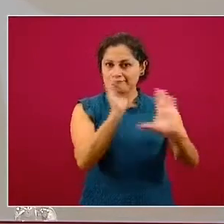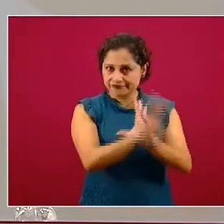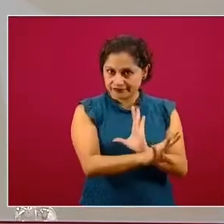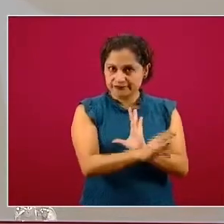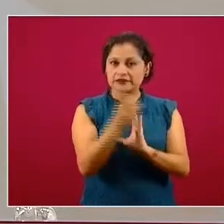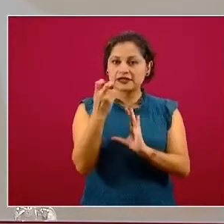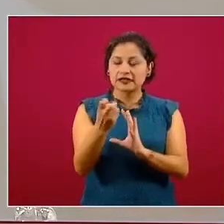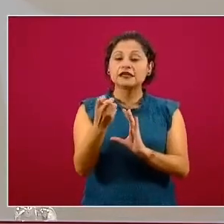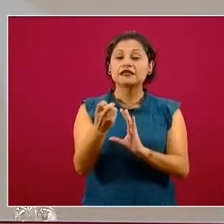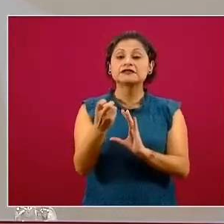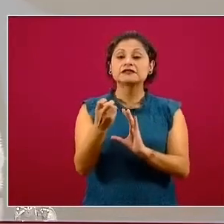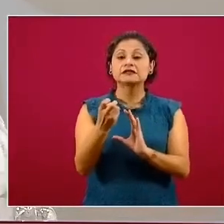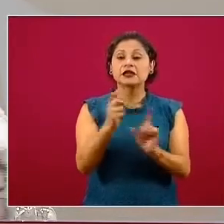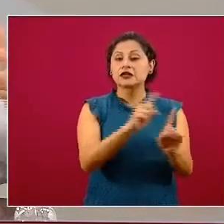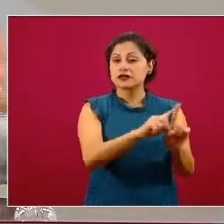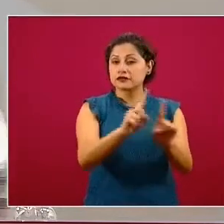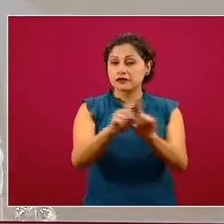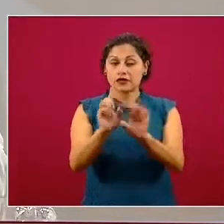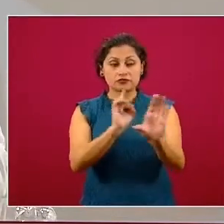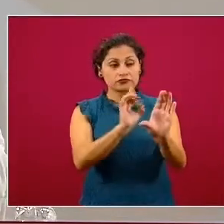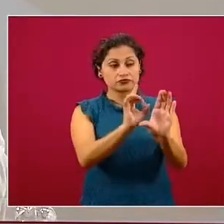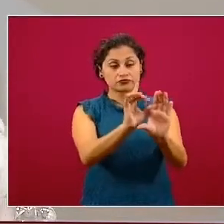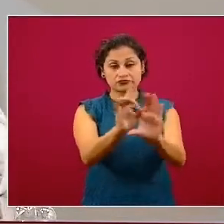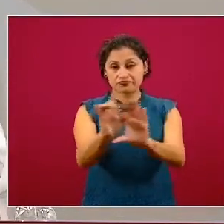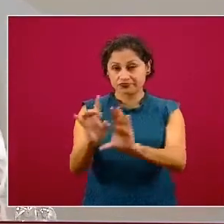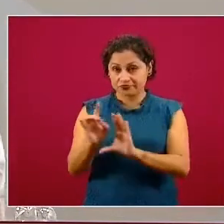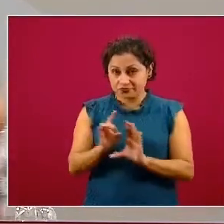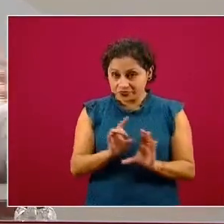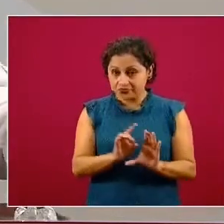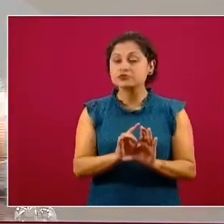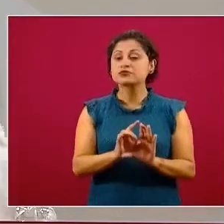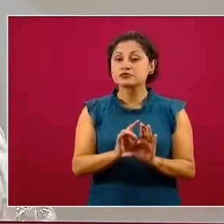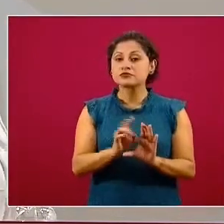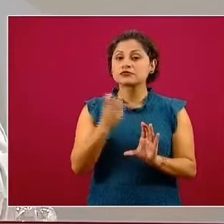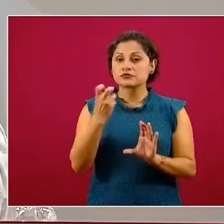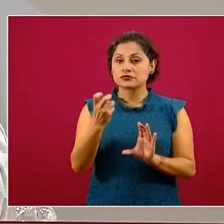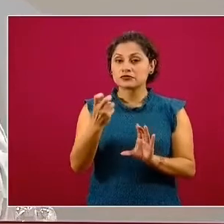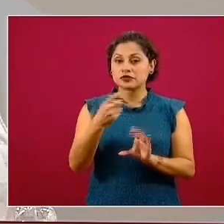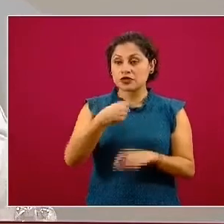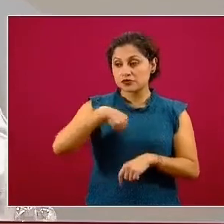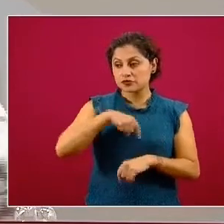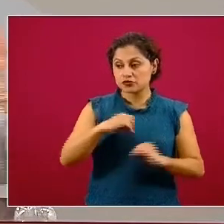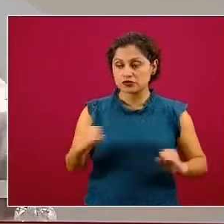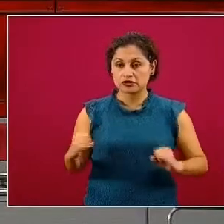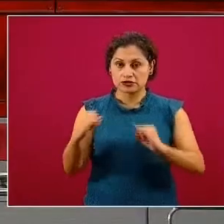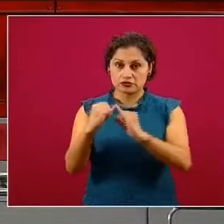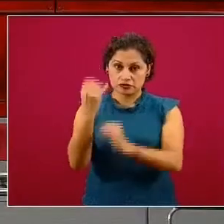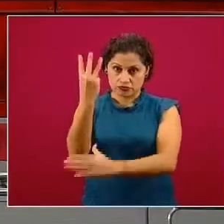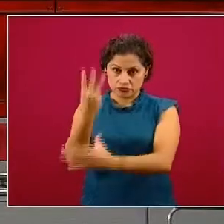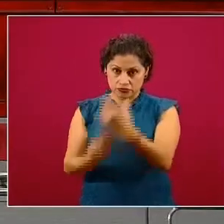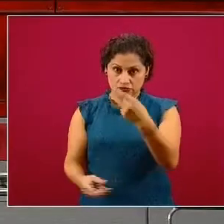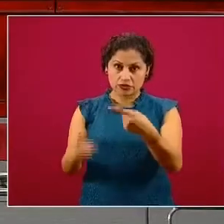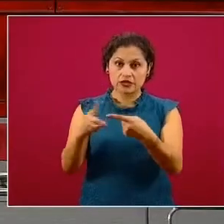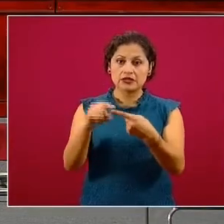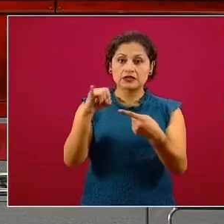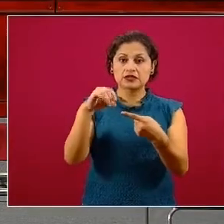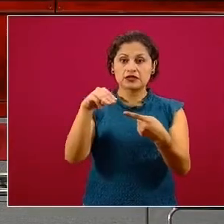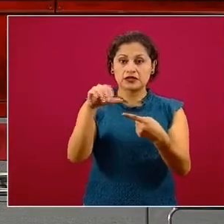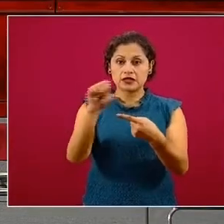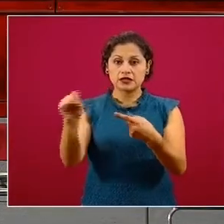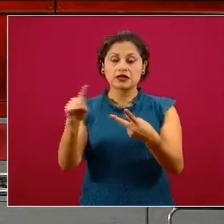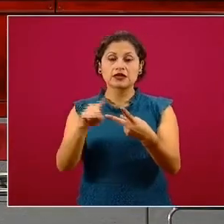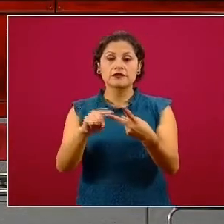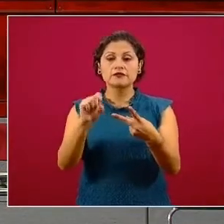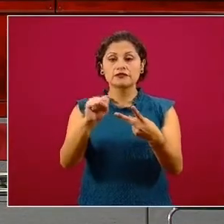cuentas, lo que estamos organizando entre las tres instituciones, el IMSS, Economía